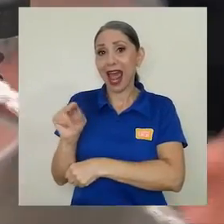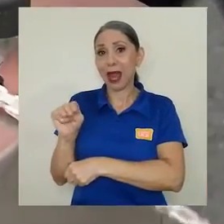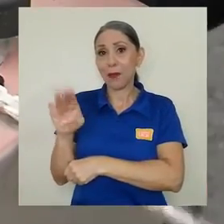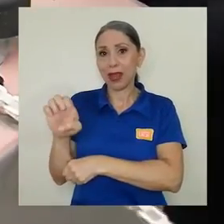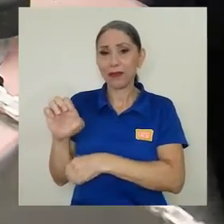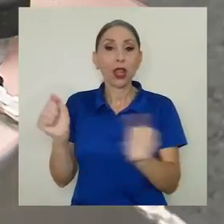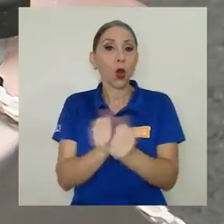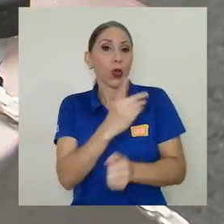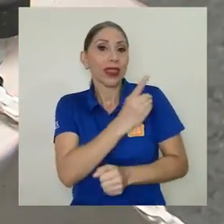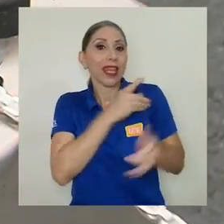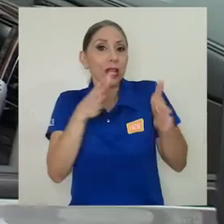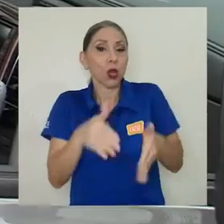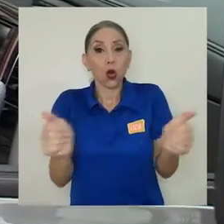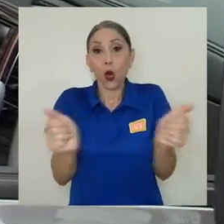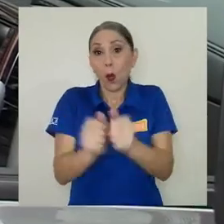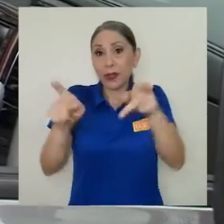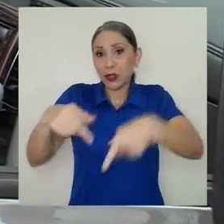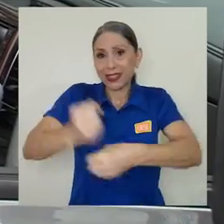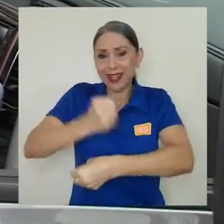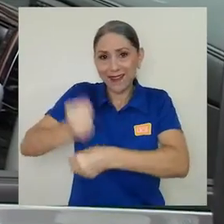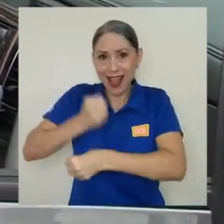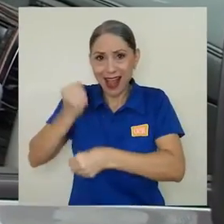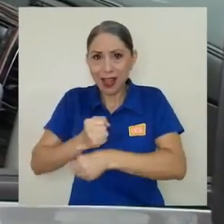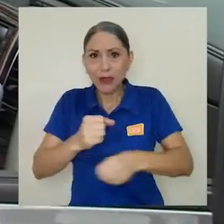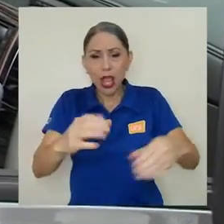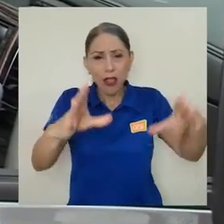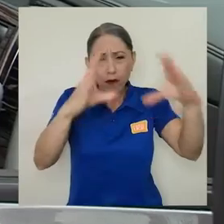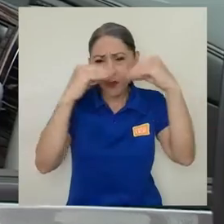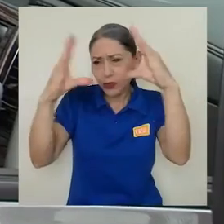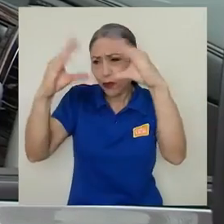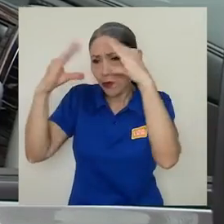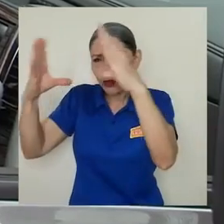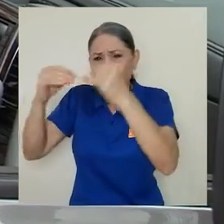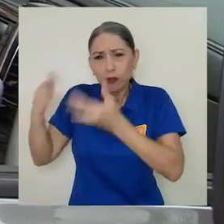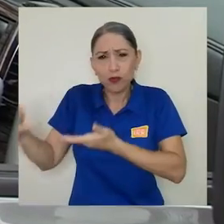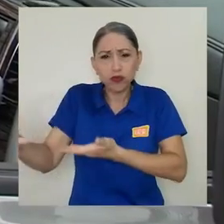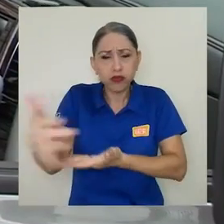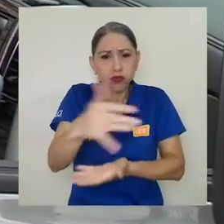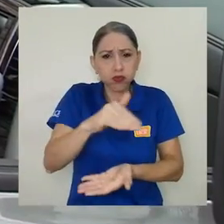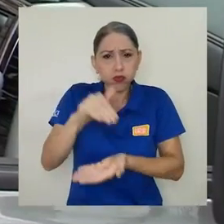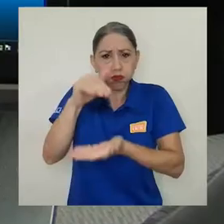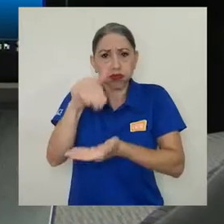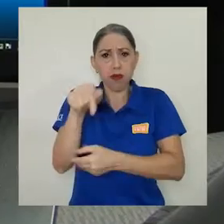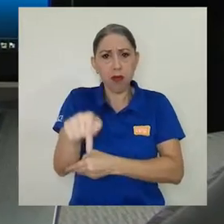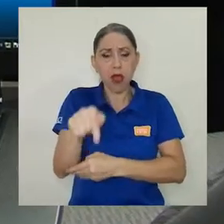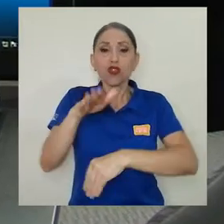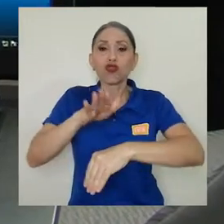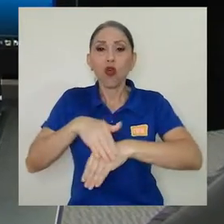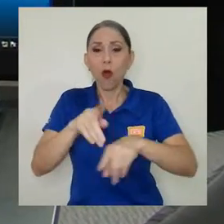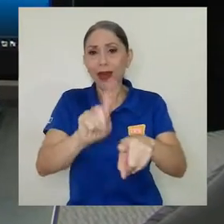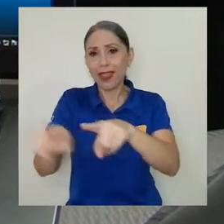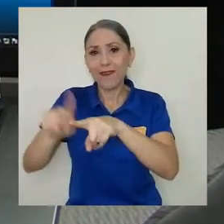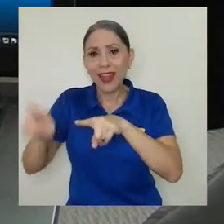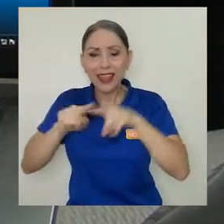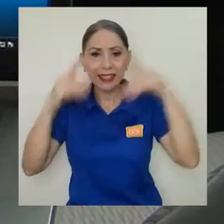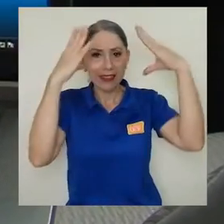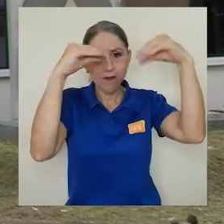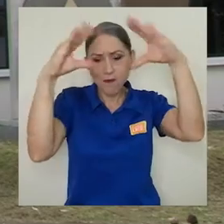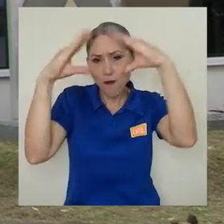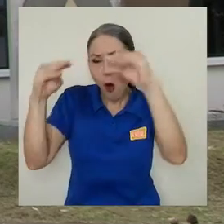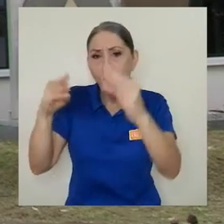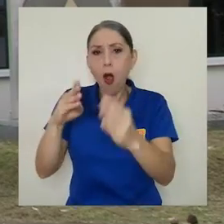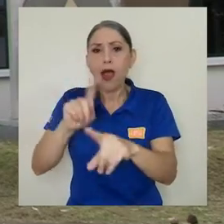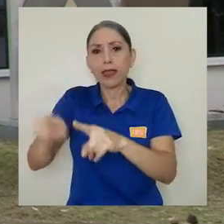funcionarios, funcionarias, recopilar una gran cantidad de información sobre diferentes informes,